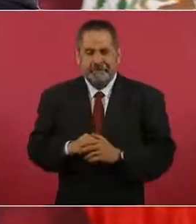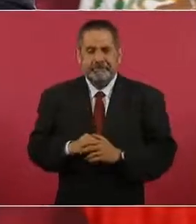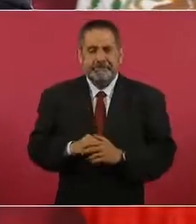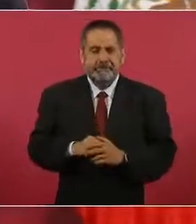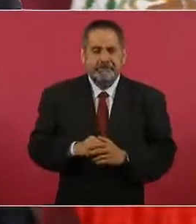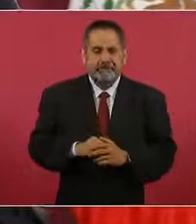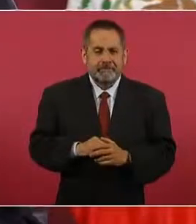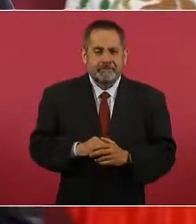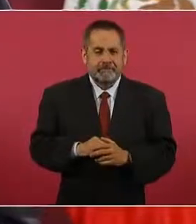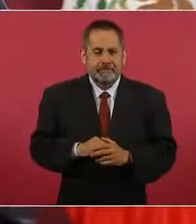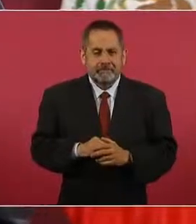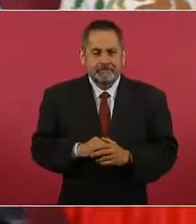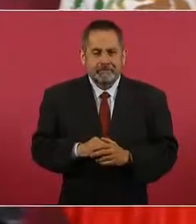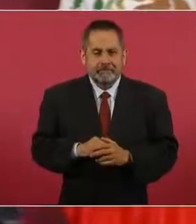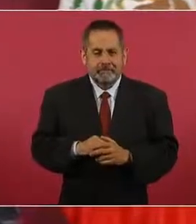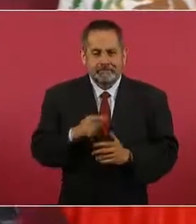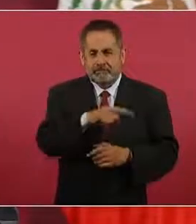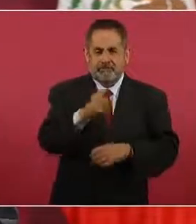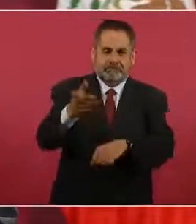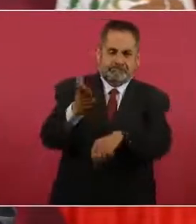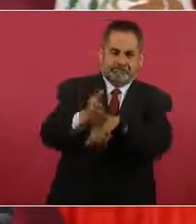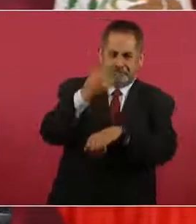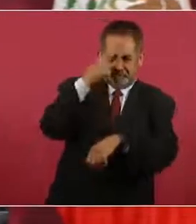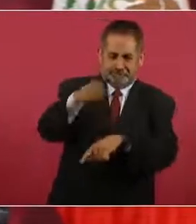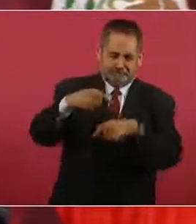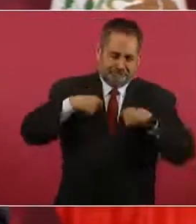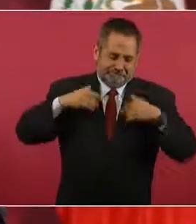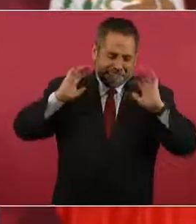a los que van a sancionar.